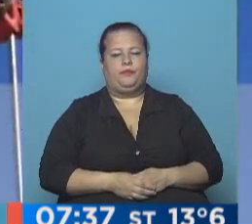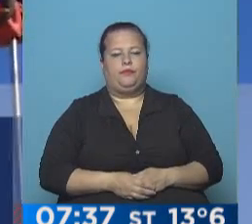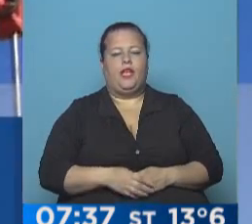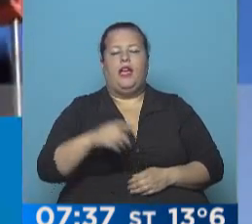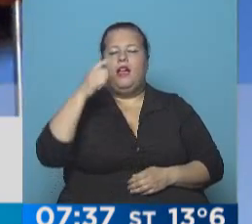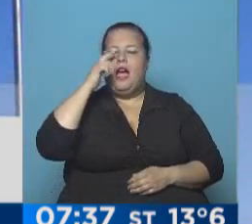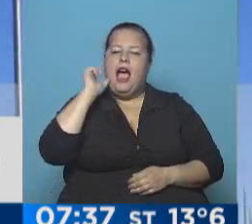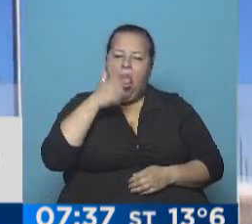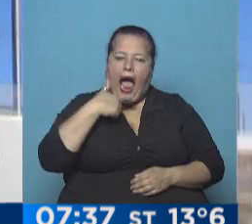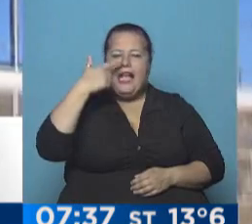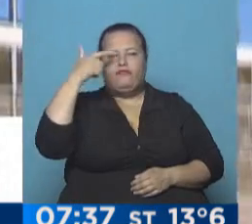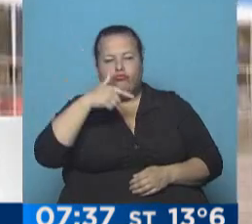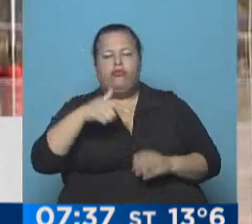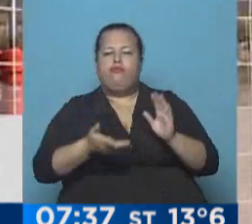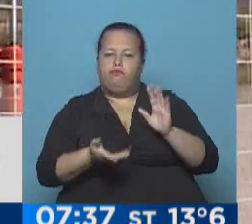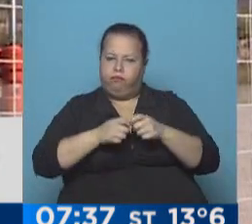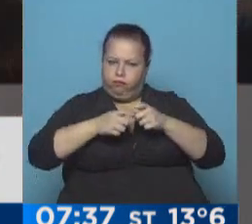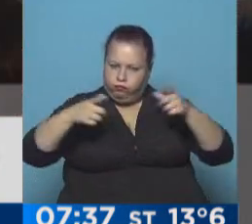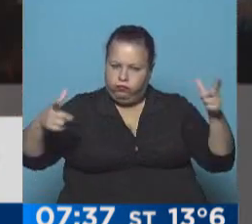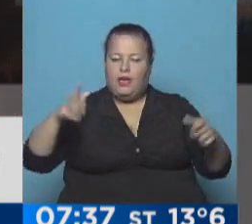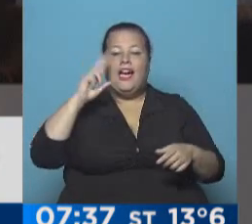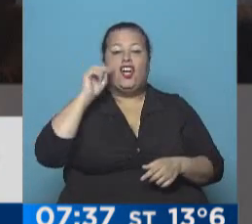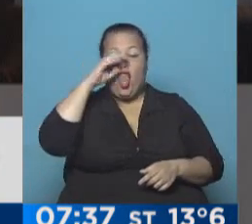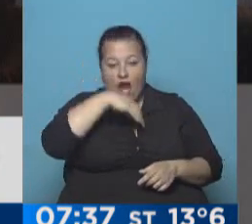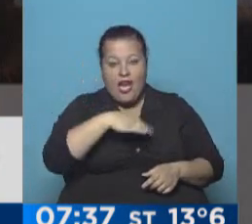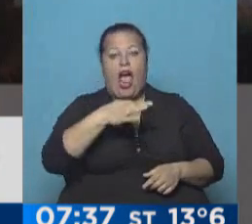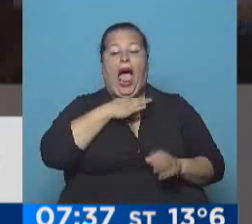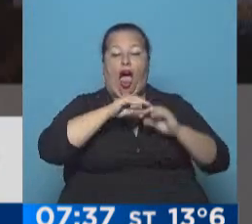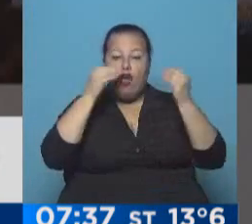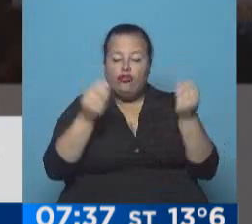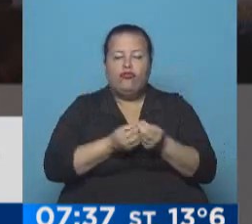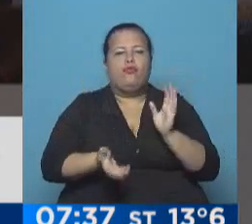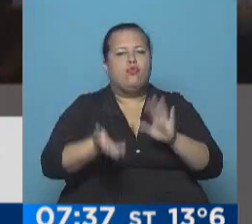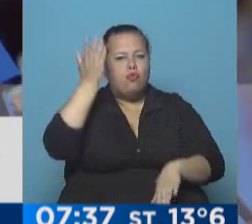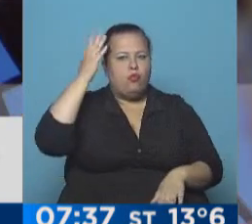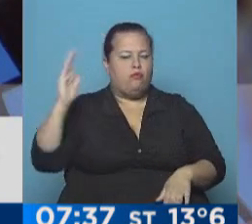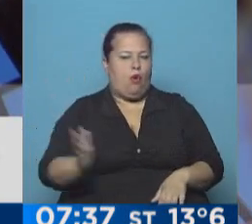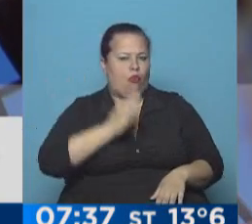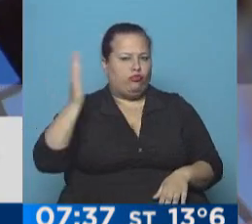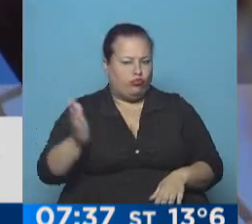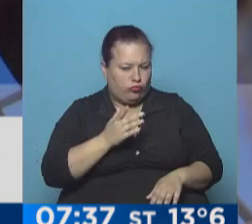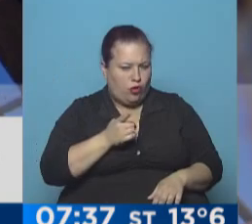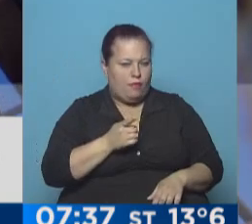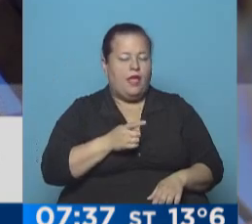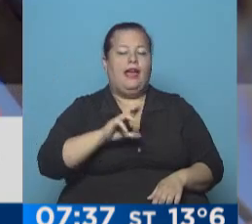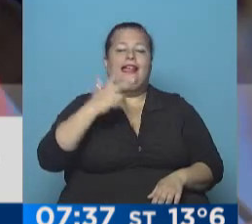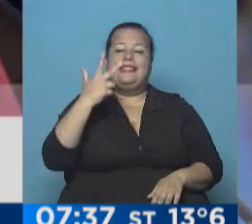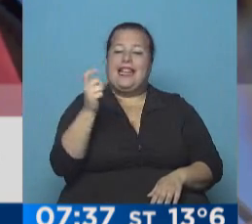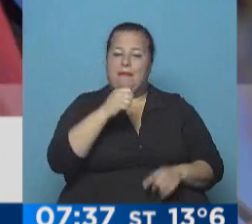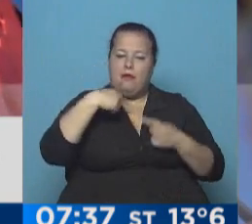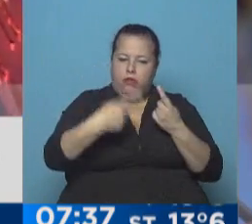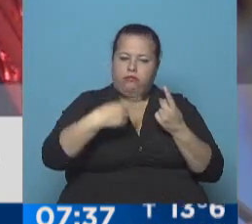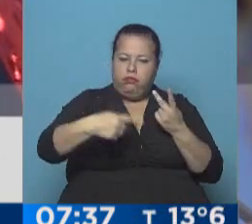Hidrocarburos, más crecimiento. Río Negro cerró agosto con un nuevo aumento de la producción. Por tercer mes